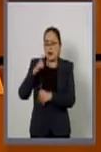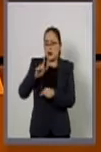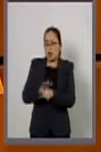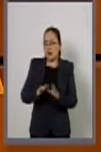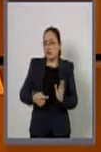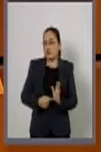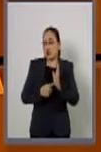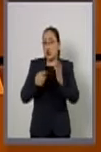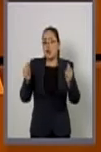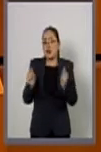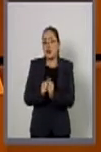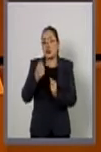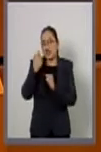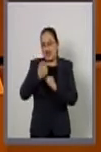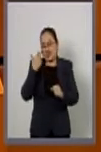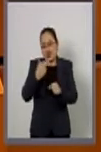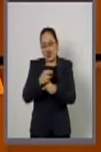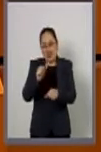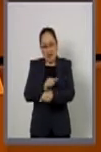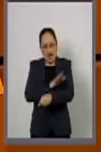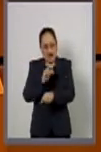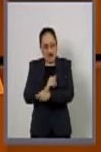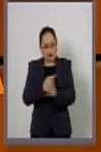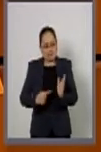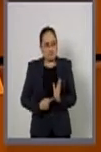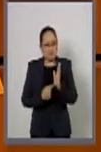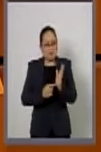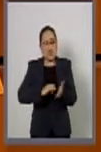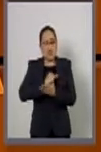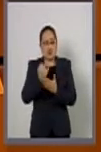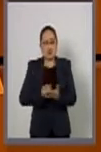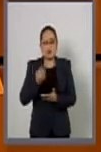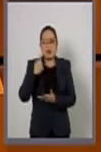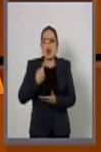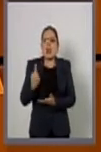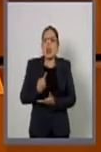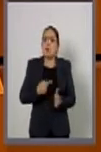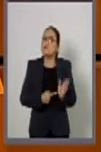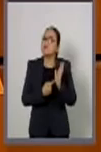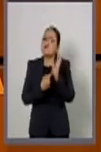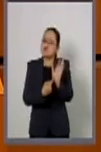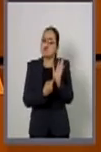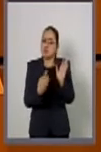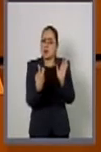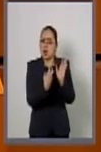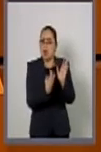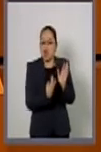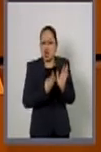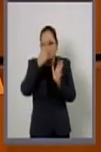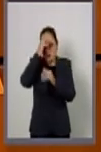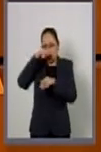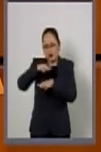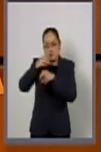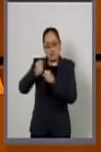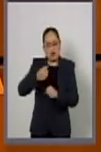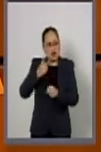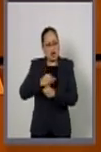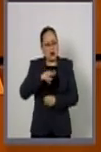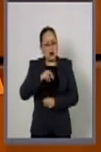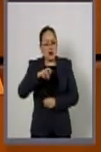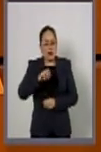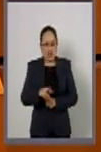través de la Secretaría de Energía para satisfacer los compromisos de la Convención sobre Seguridad Nuclear.